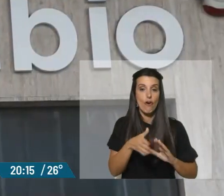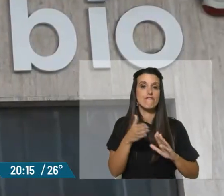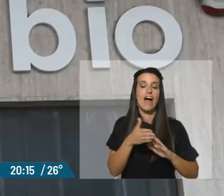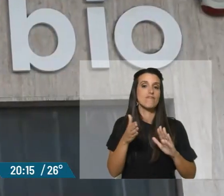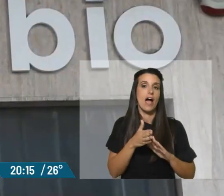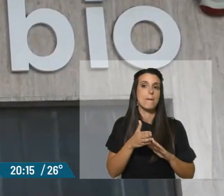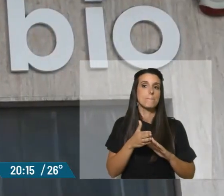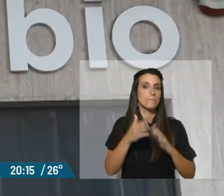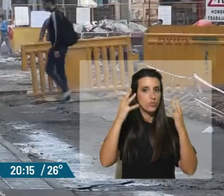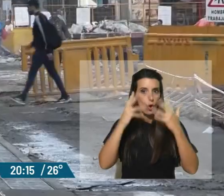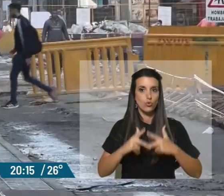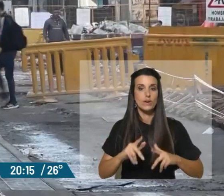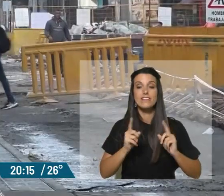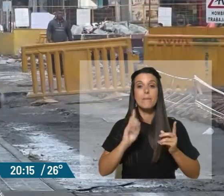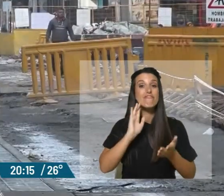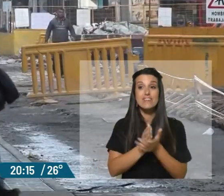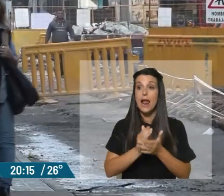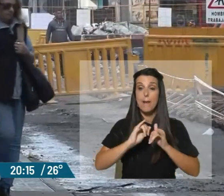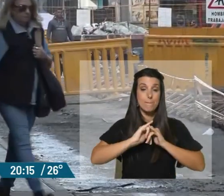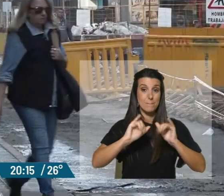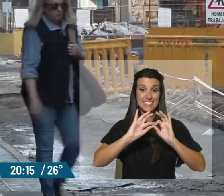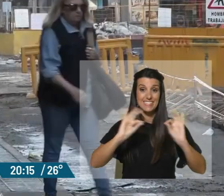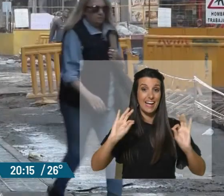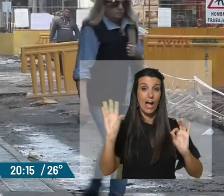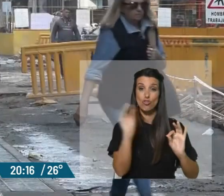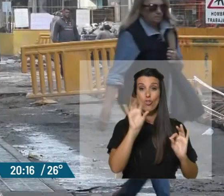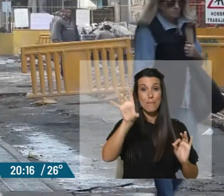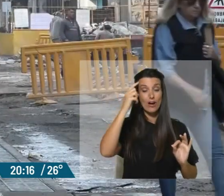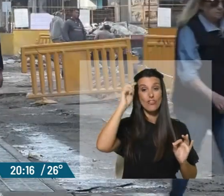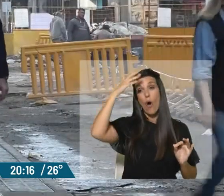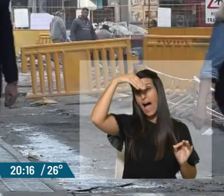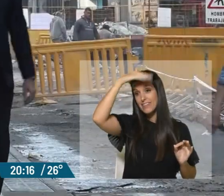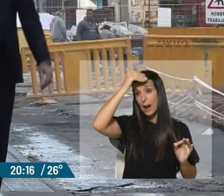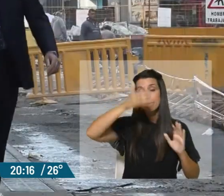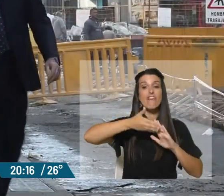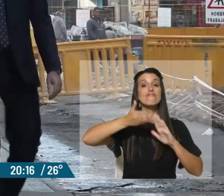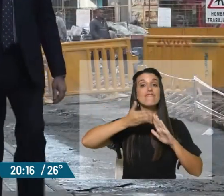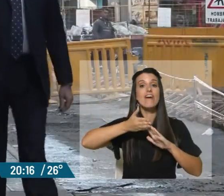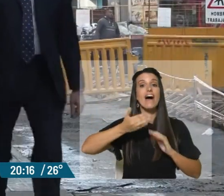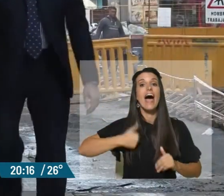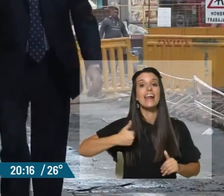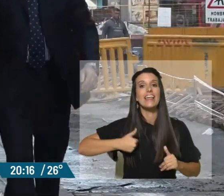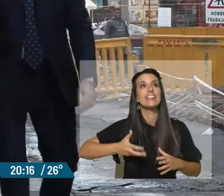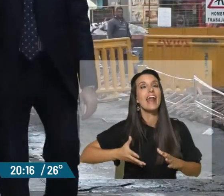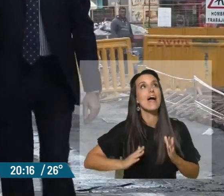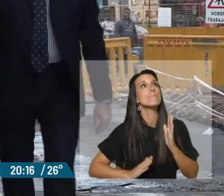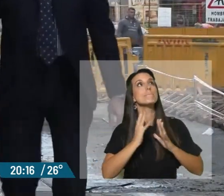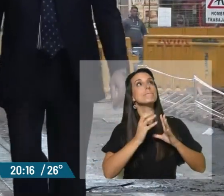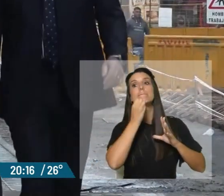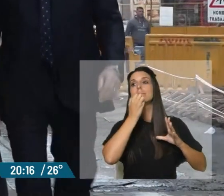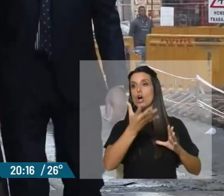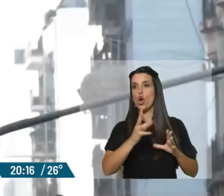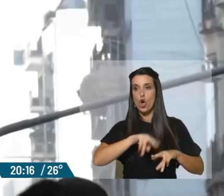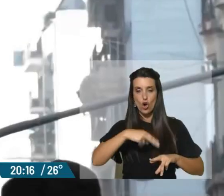construir. Y termina con un mensaje que a todo el mundo lo recordó a Donald Trump, ¿no? Vamos a hacer Argentina grande de nuevo, de alguna manera